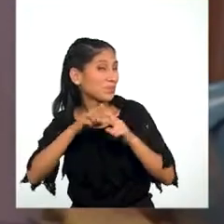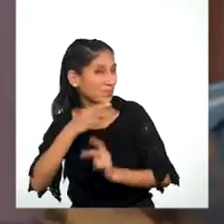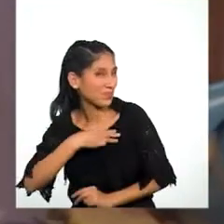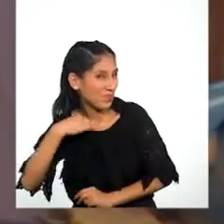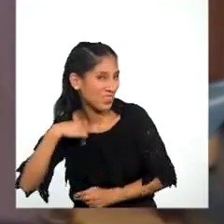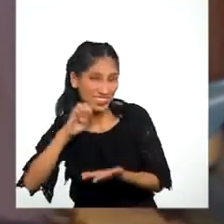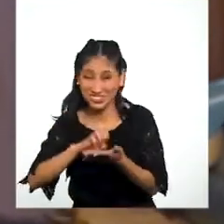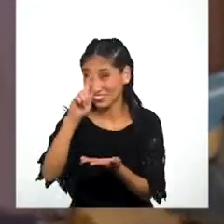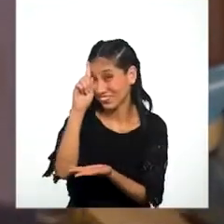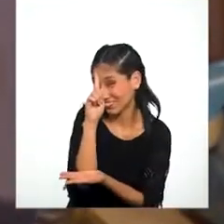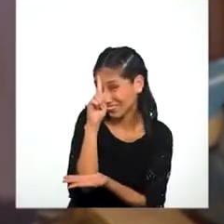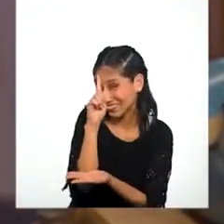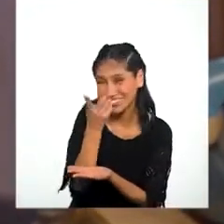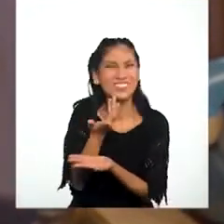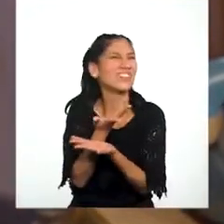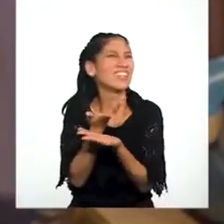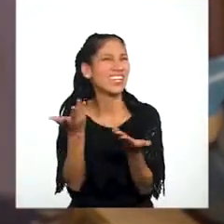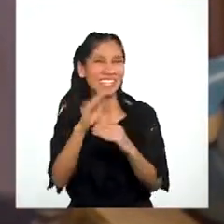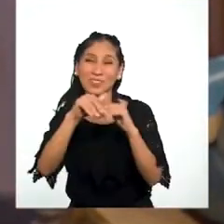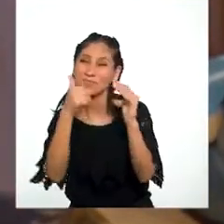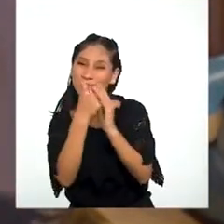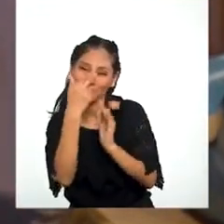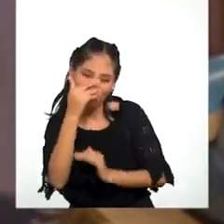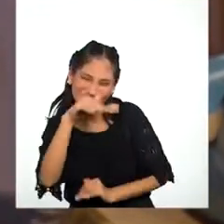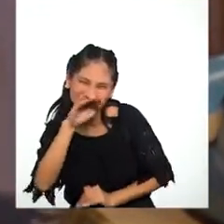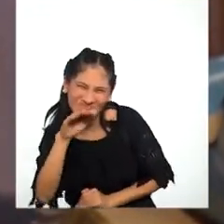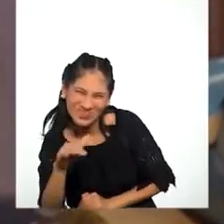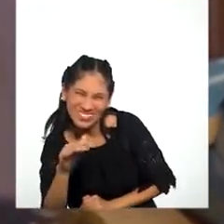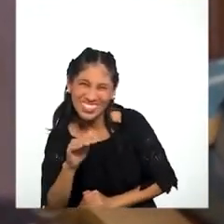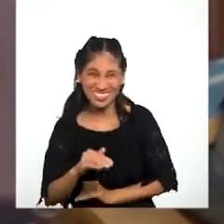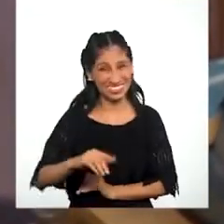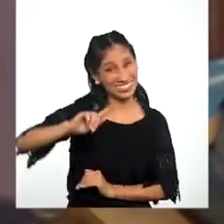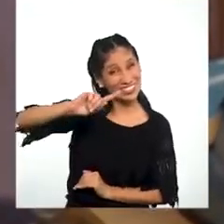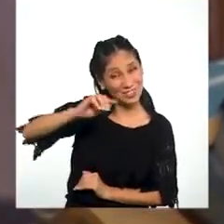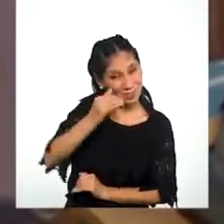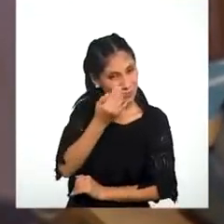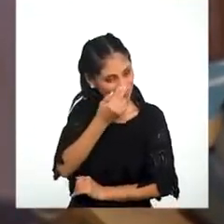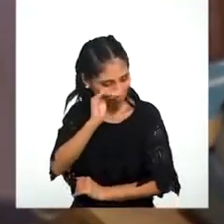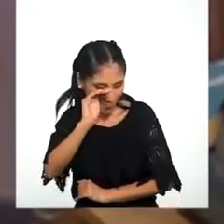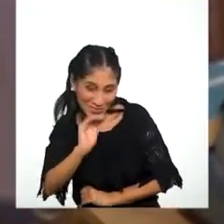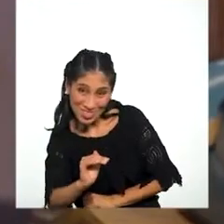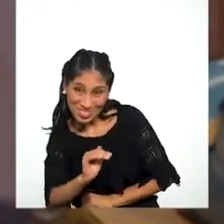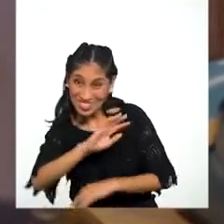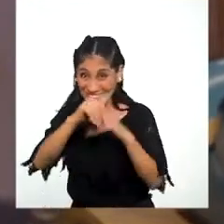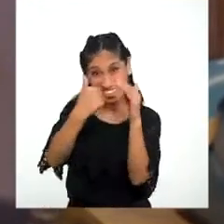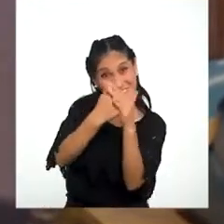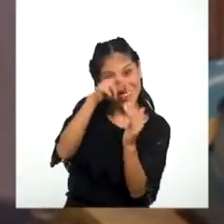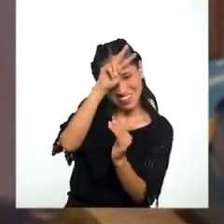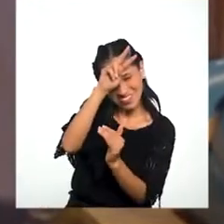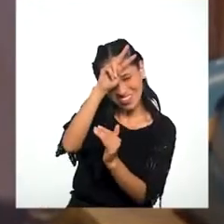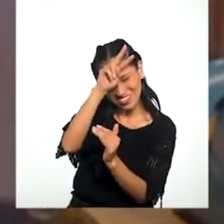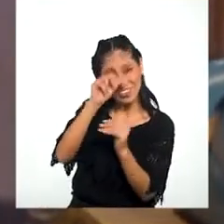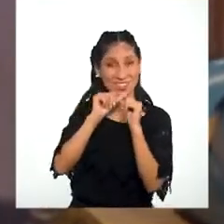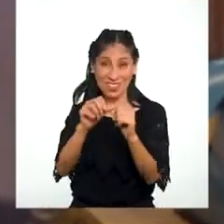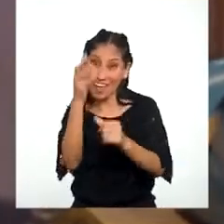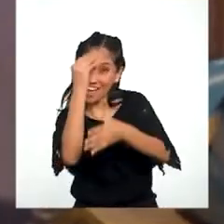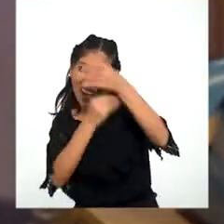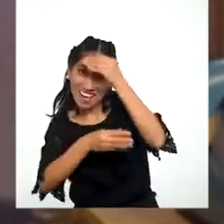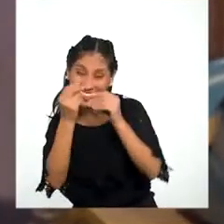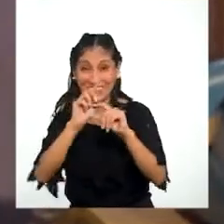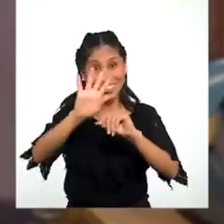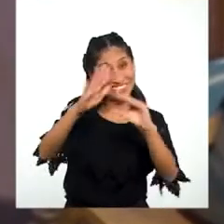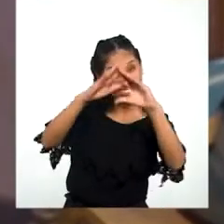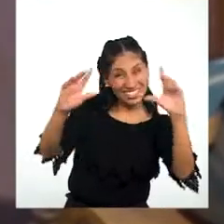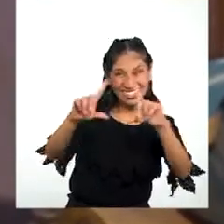¡Aprendo en Casa! Para que todas las niñas y niños del nivel inicial de nuestro país ¡Sigan aprendiendo desde